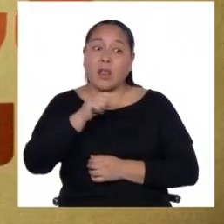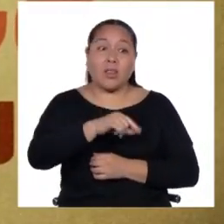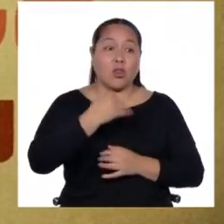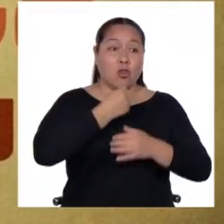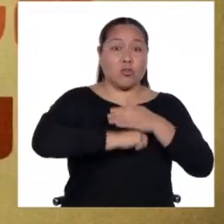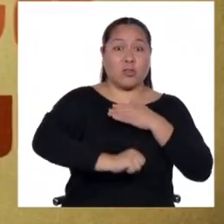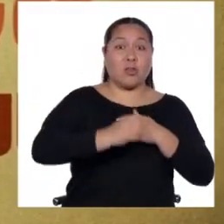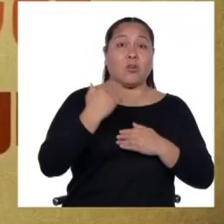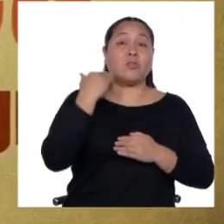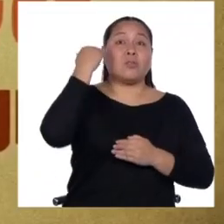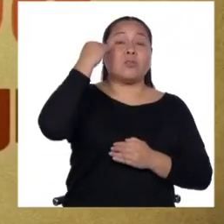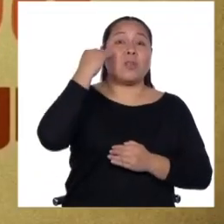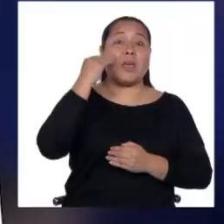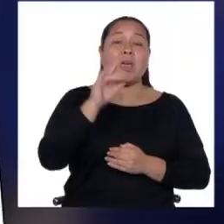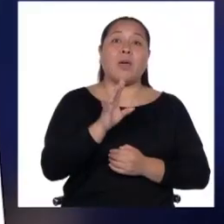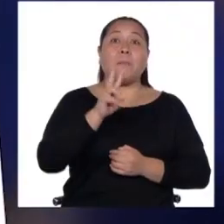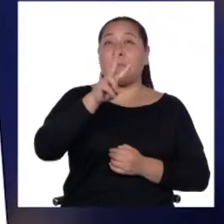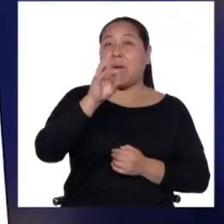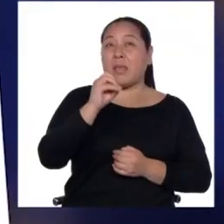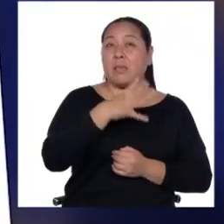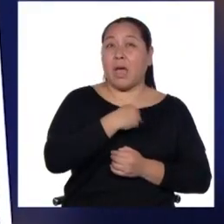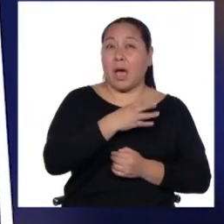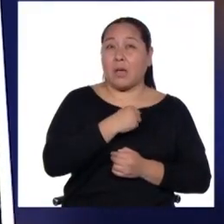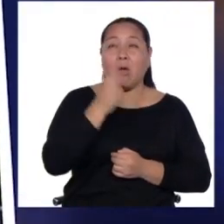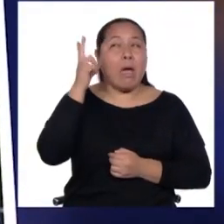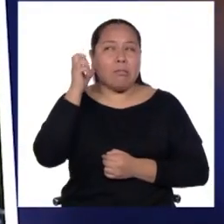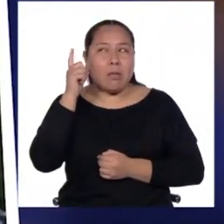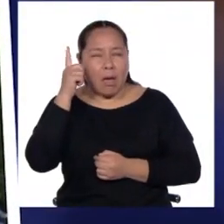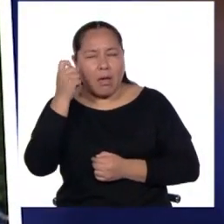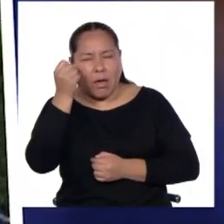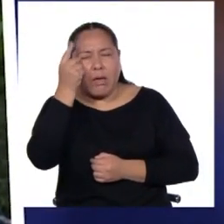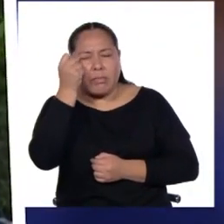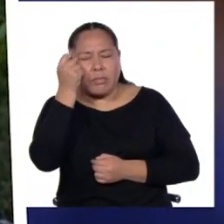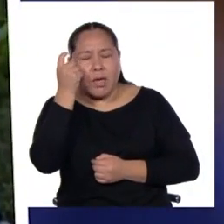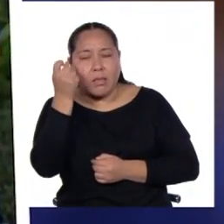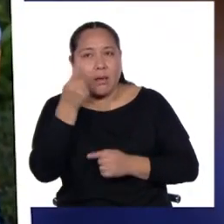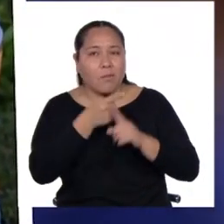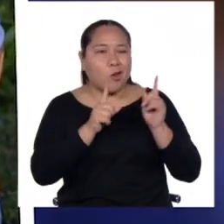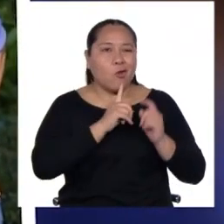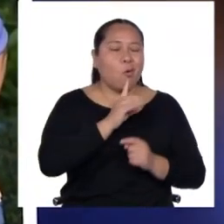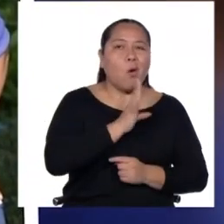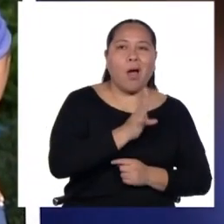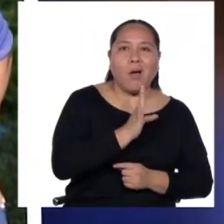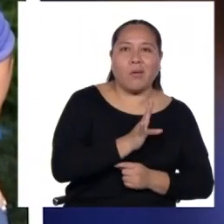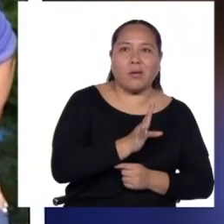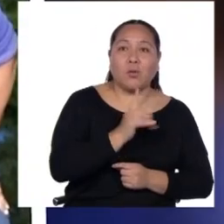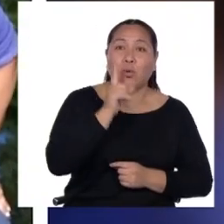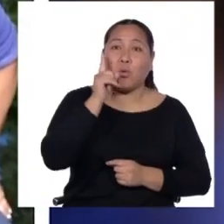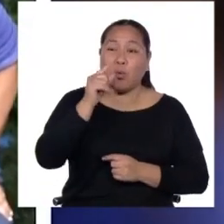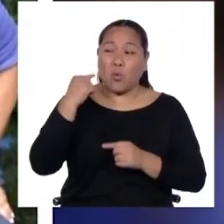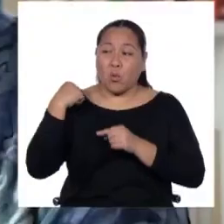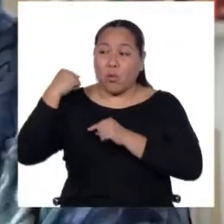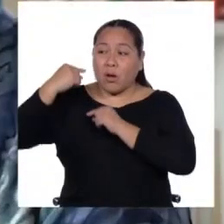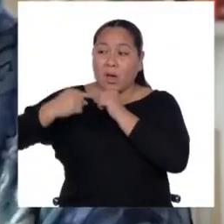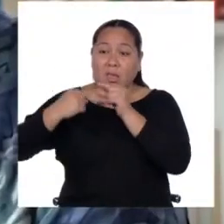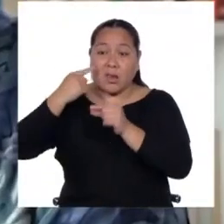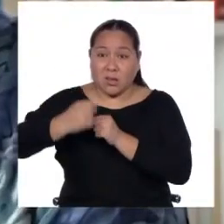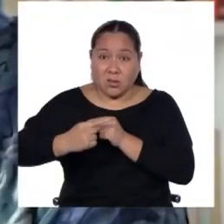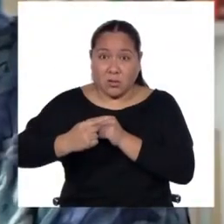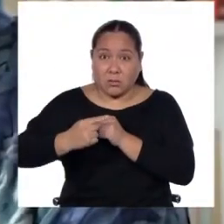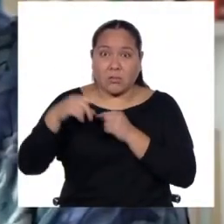hablan, entienden, pero ya no hablan. O sea, es una, solo se necesita una generación para que empiece a darse este